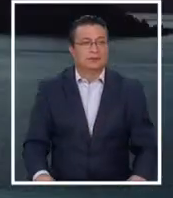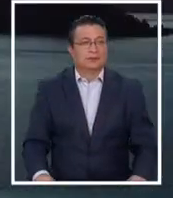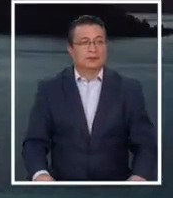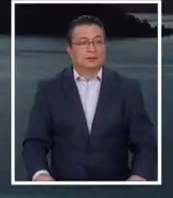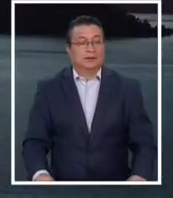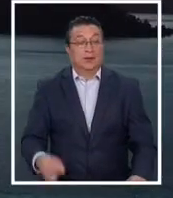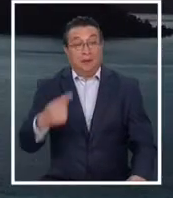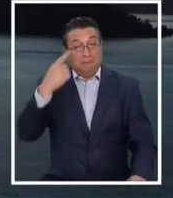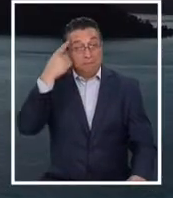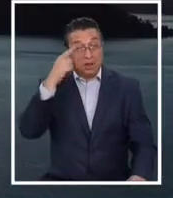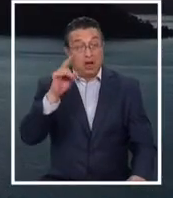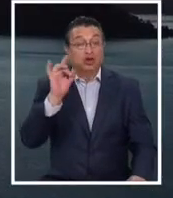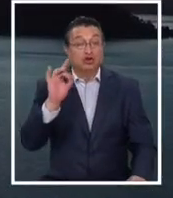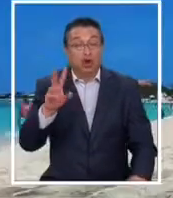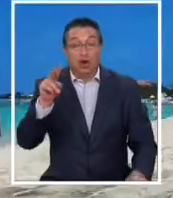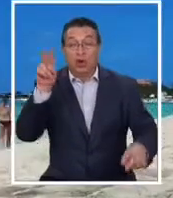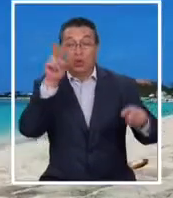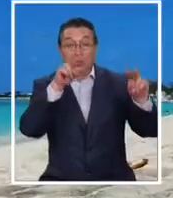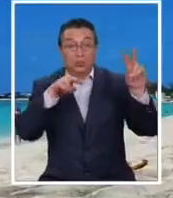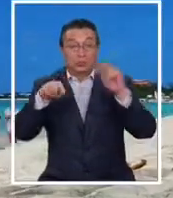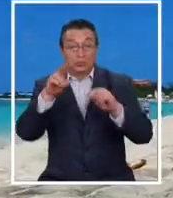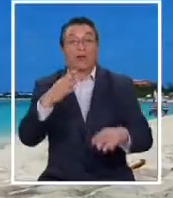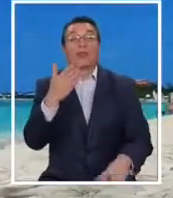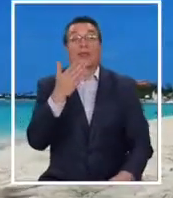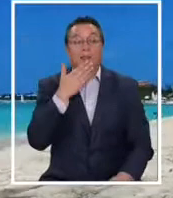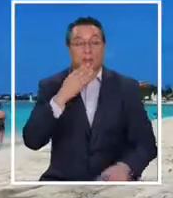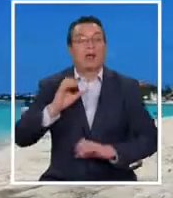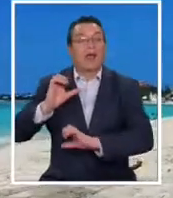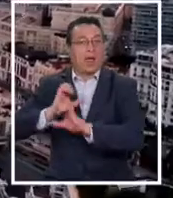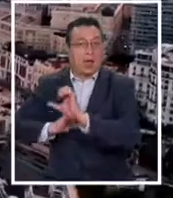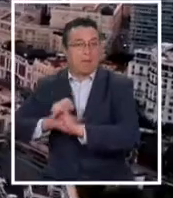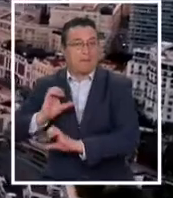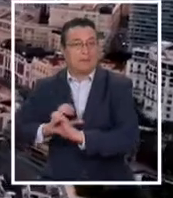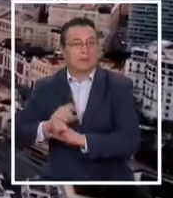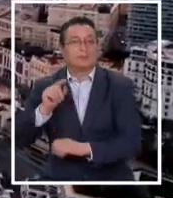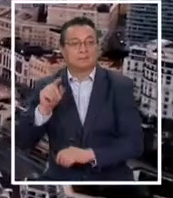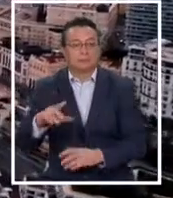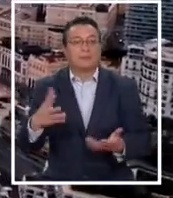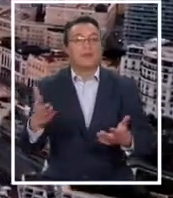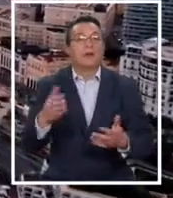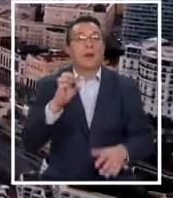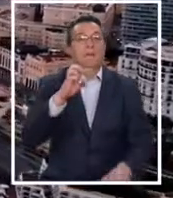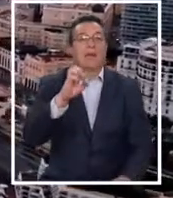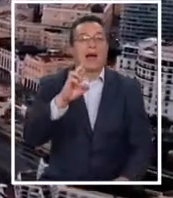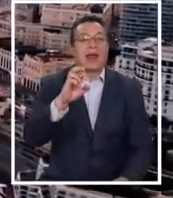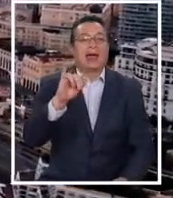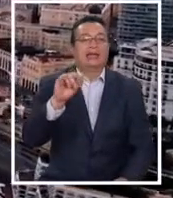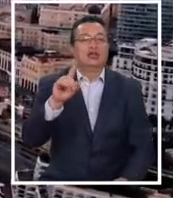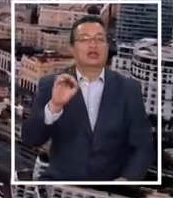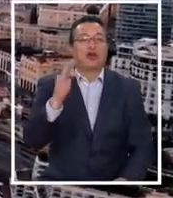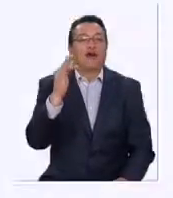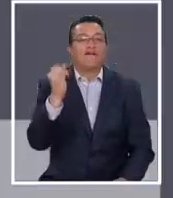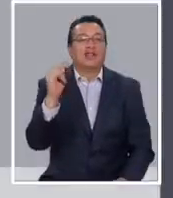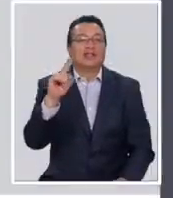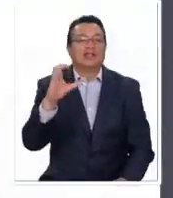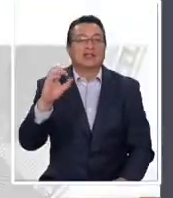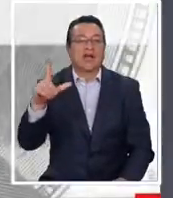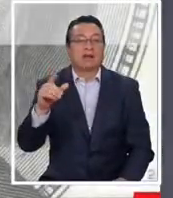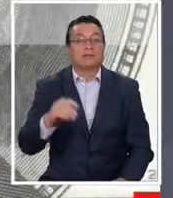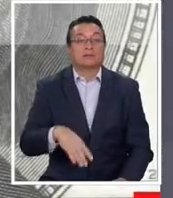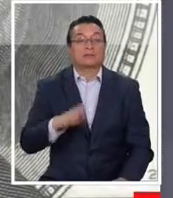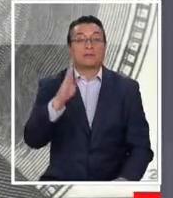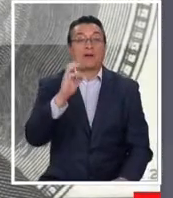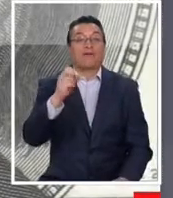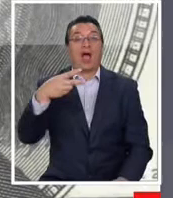Pero no solo para turistas, también para las empresas son los llamados paraísos fiscales. Bahamas,